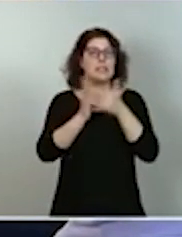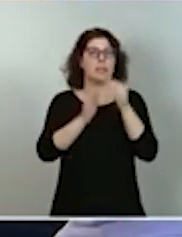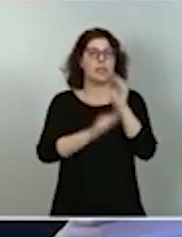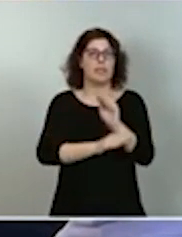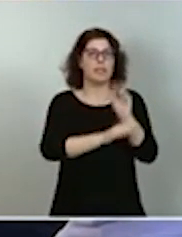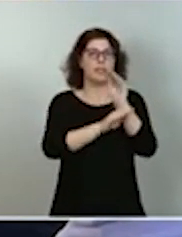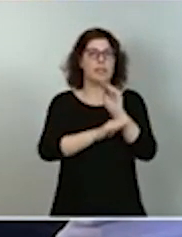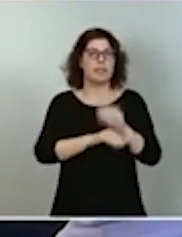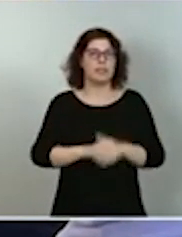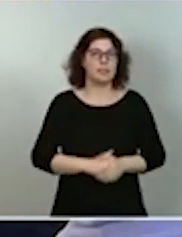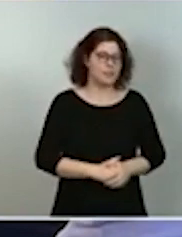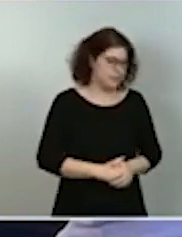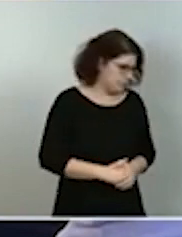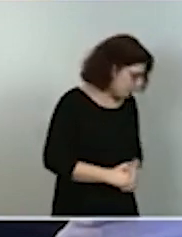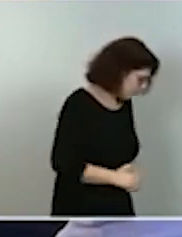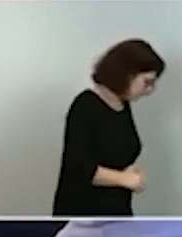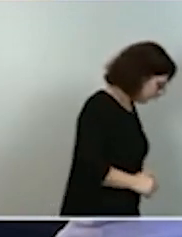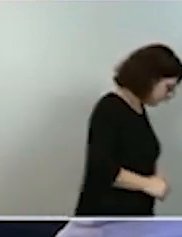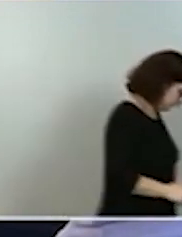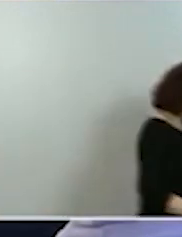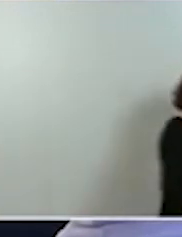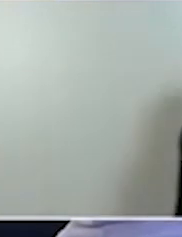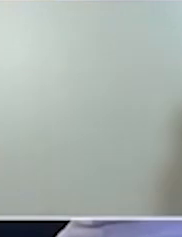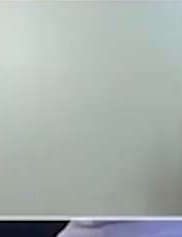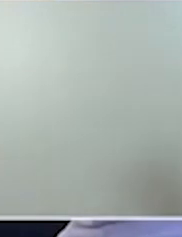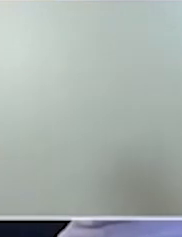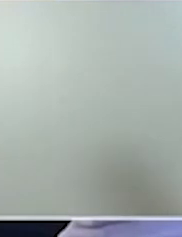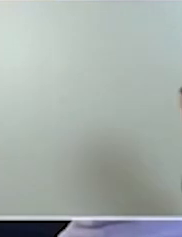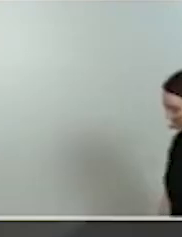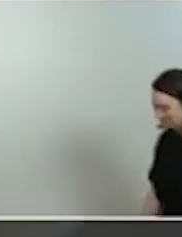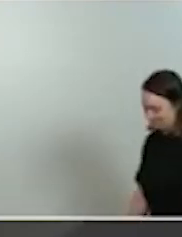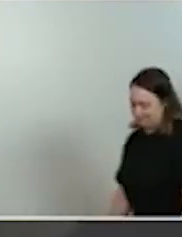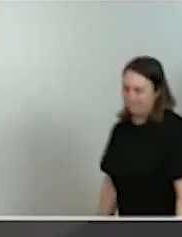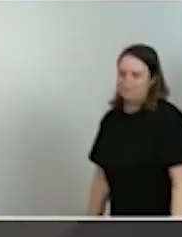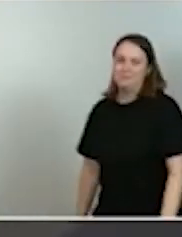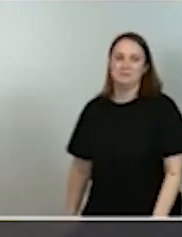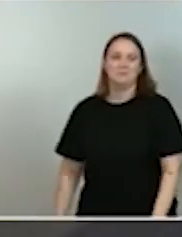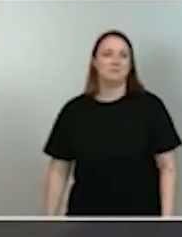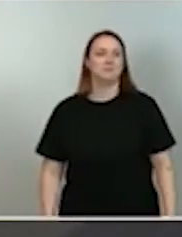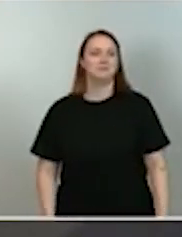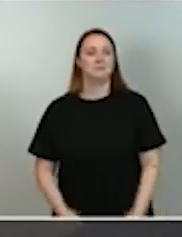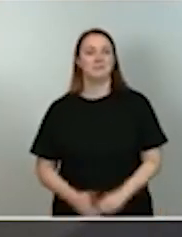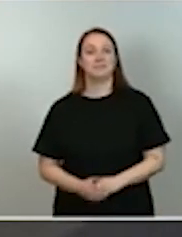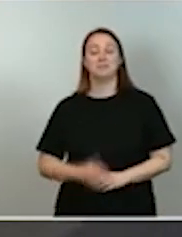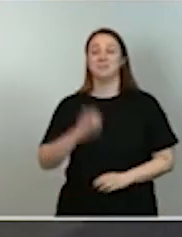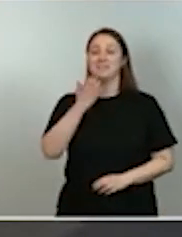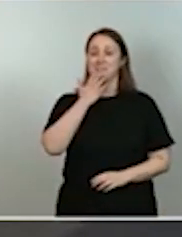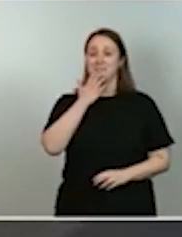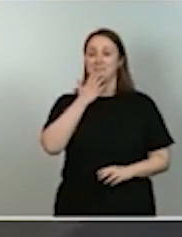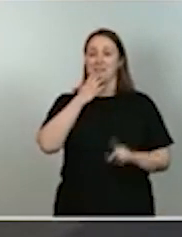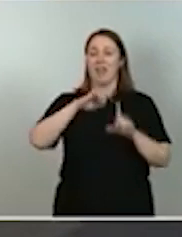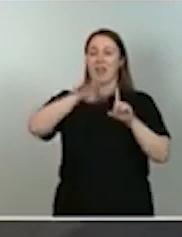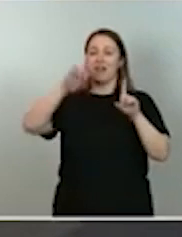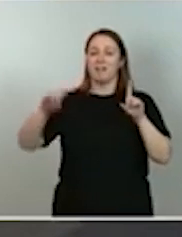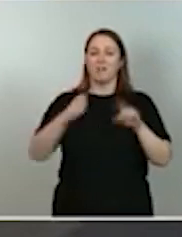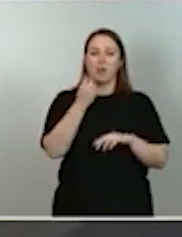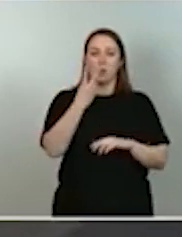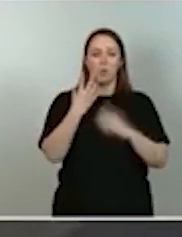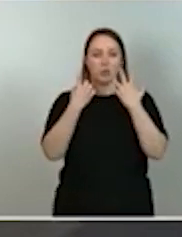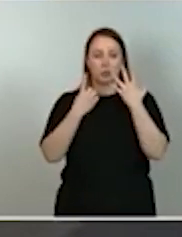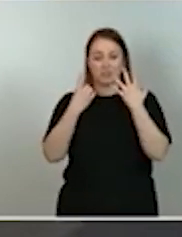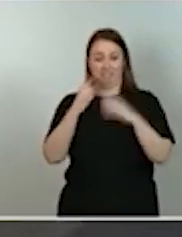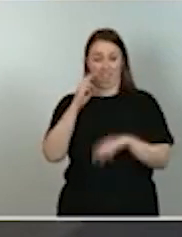vamos a trabajar desde la vicepresidencia segunda. Si ven la gráfica número 6, nuestro país